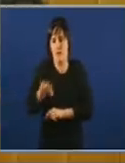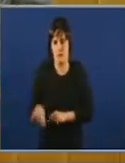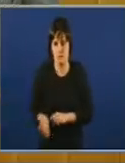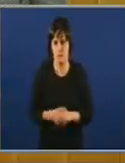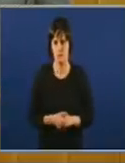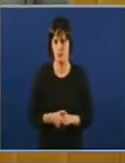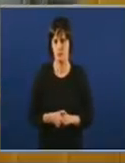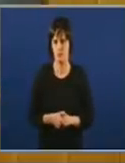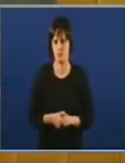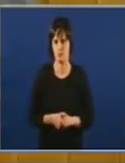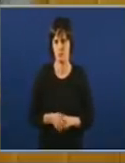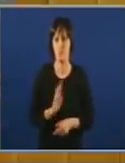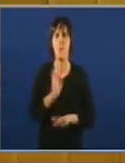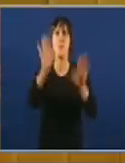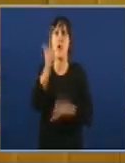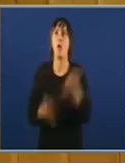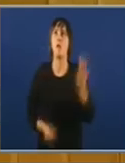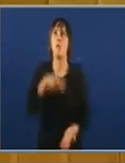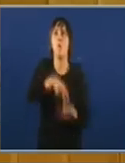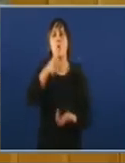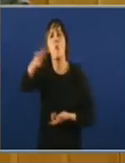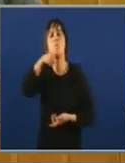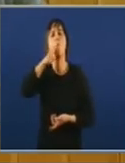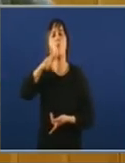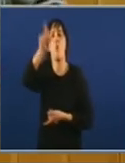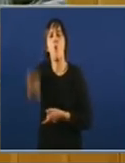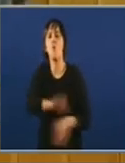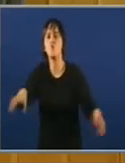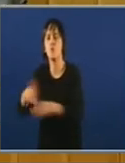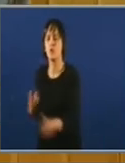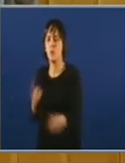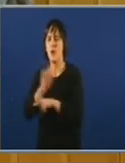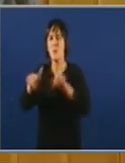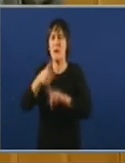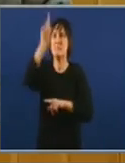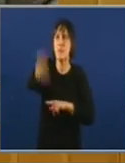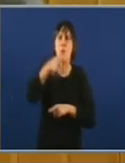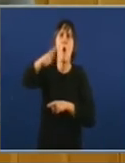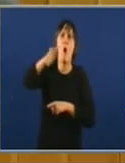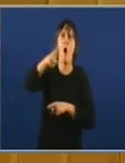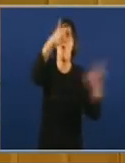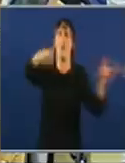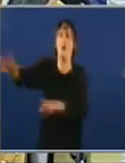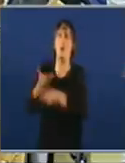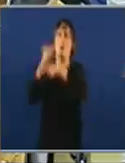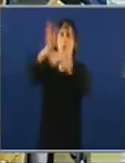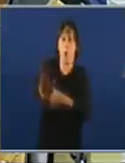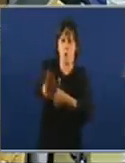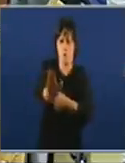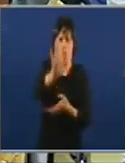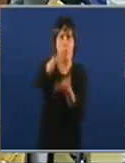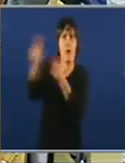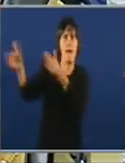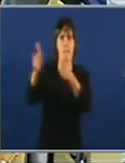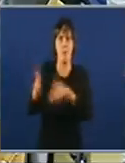E vostedes vean aquí ainda insultar a oposición e aos cidadãos que nos representamos e a xente que está aí arriba representando os que padeceron aquella